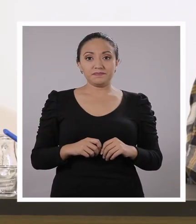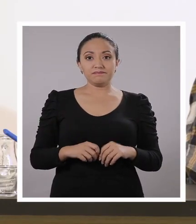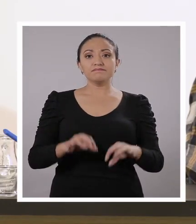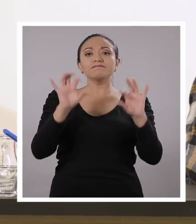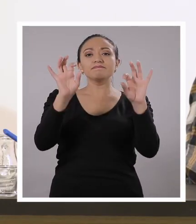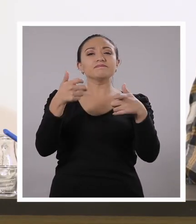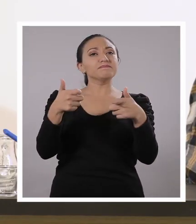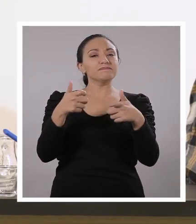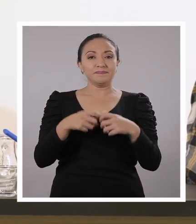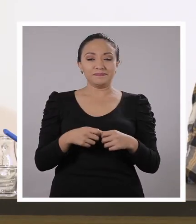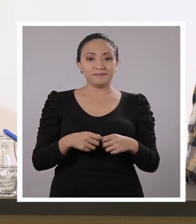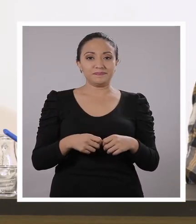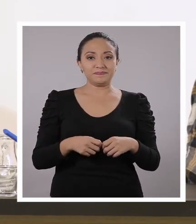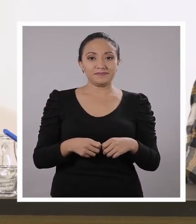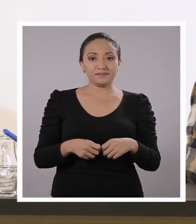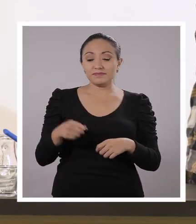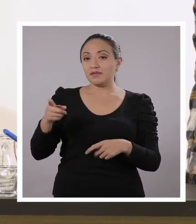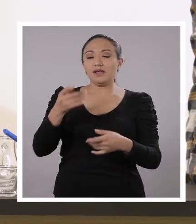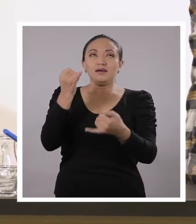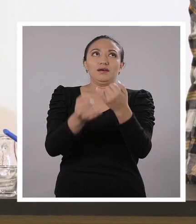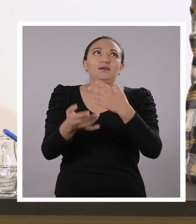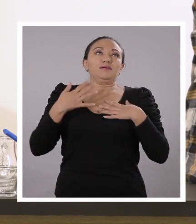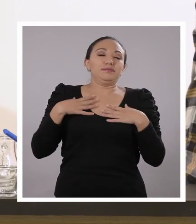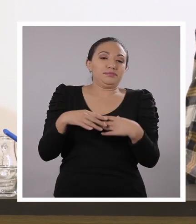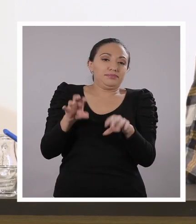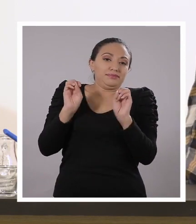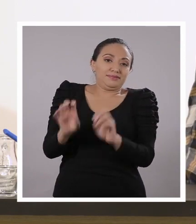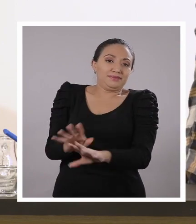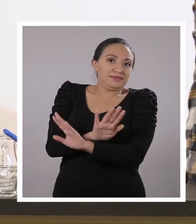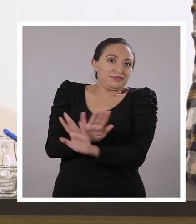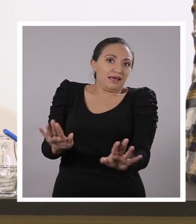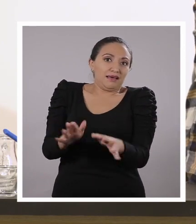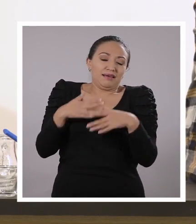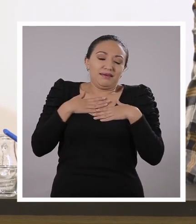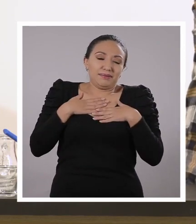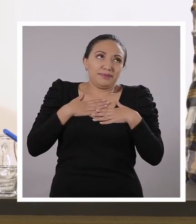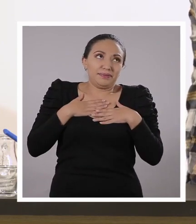Listo, profe, mire. ¿Cómo vas? Ya, al fin pude salir de ese...